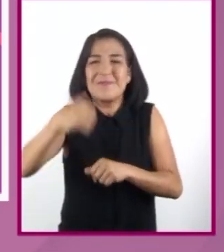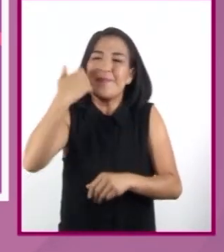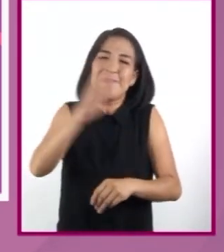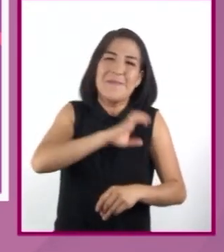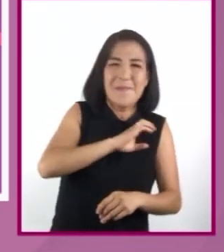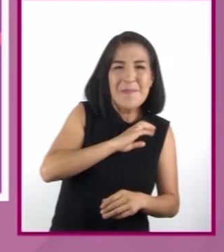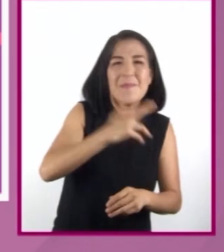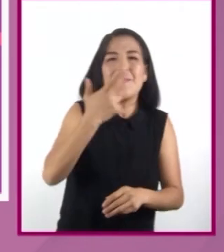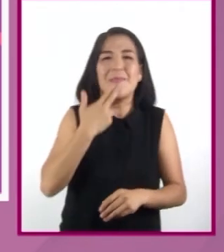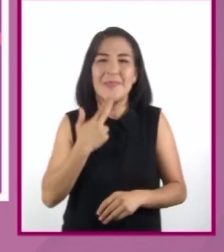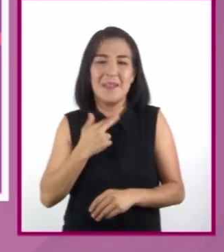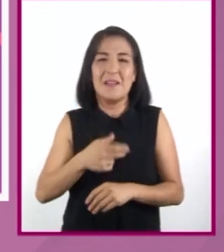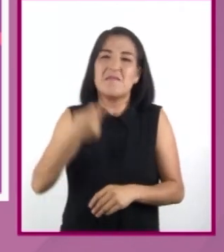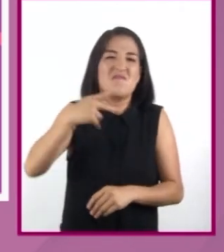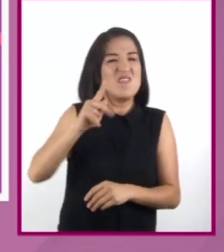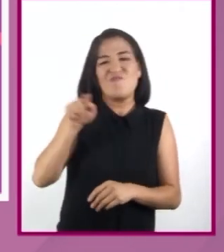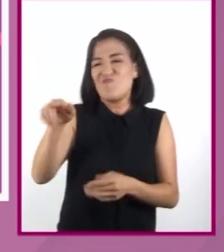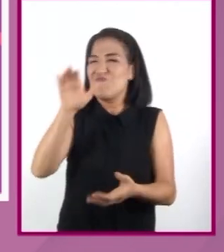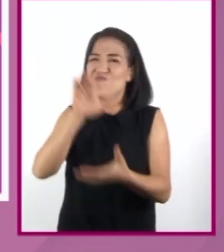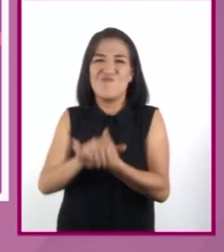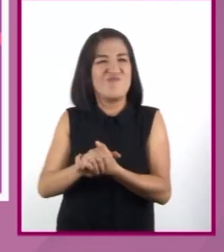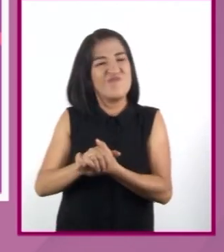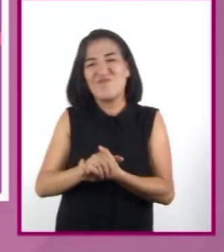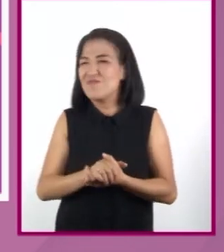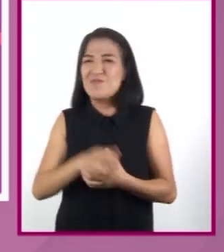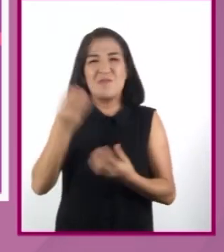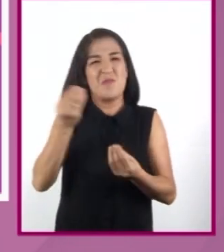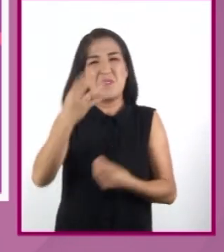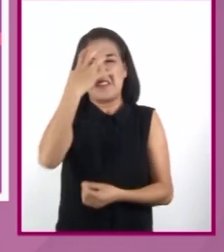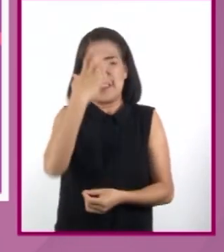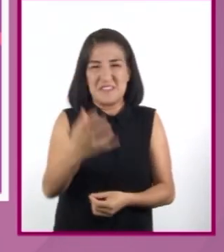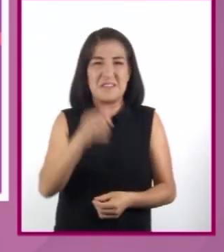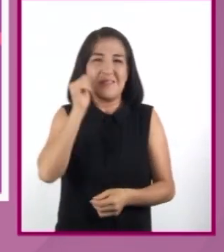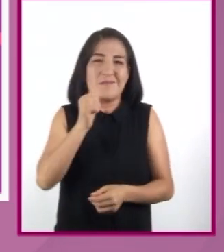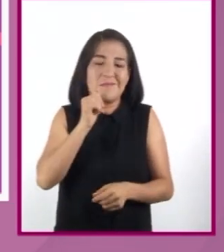Pero el impasible semblante de su marido la contenía siempre.